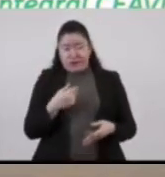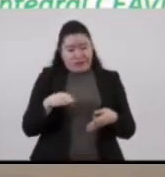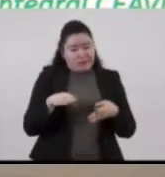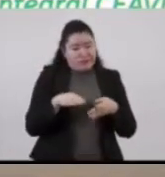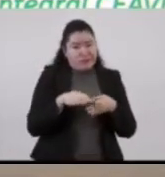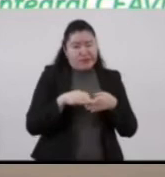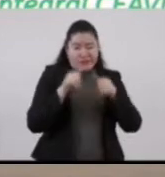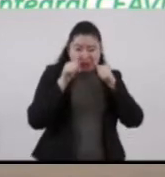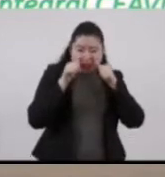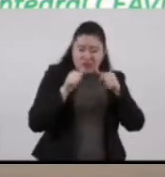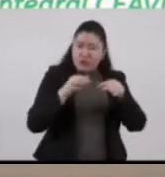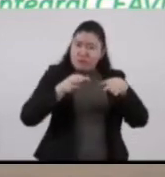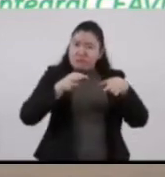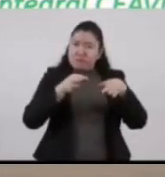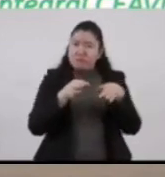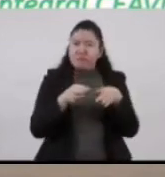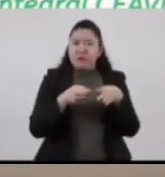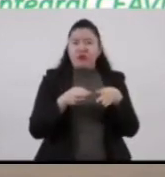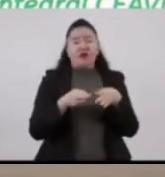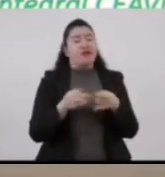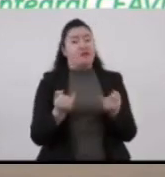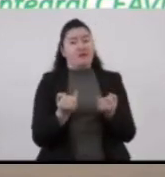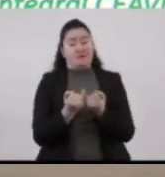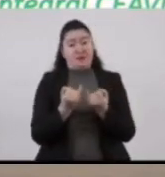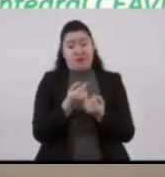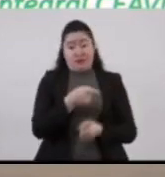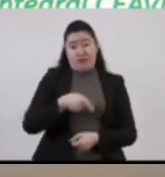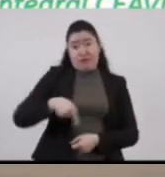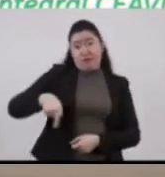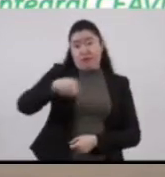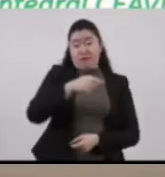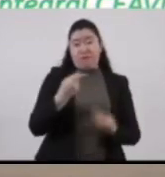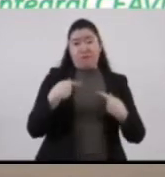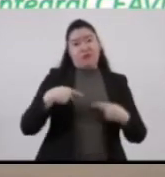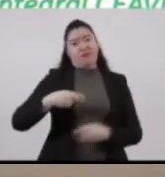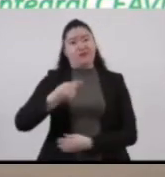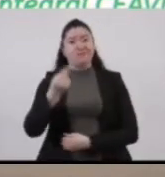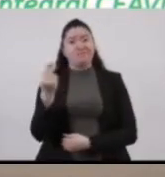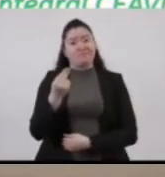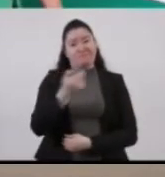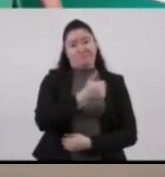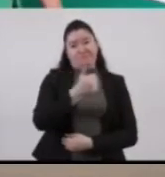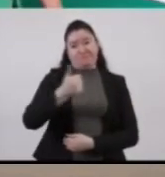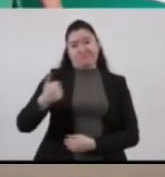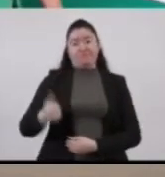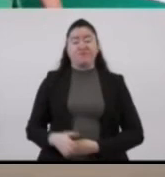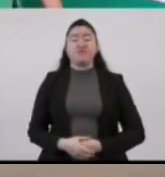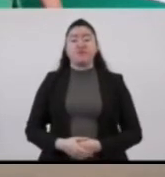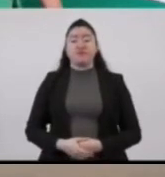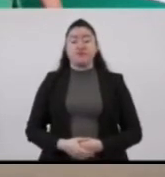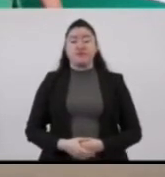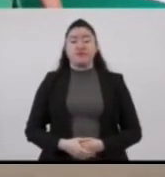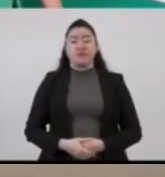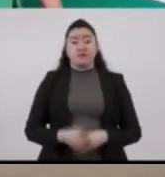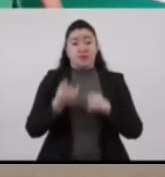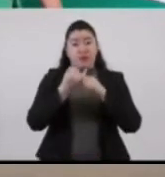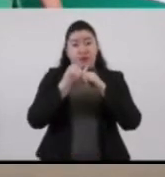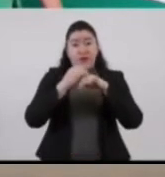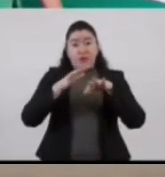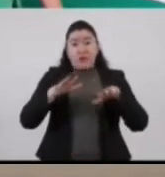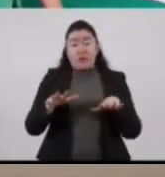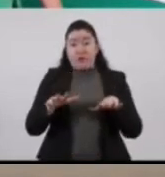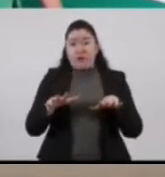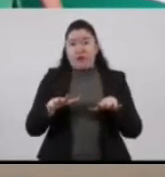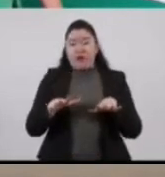puntual, muy directo y de todas y cada una de las necesidades en cada familia. Toda esta información se